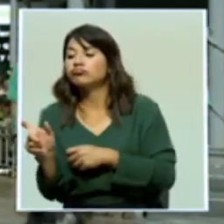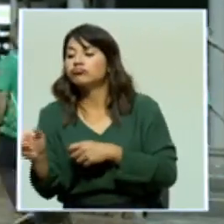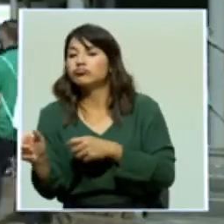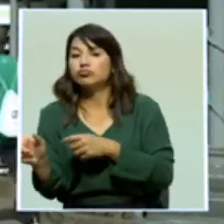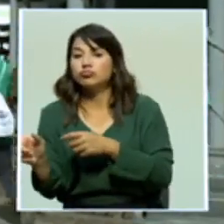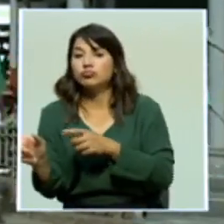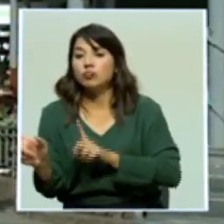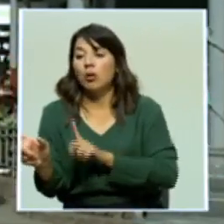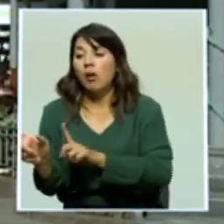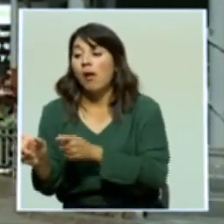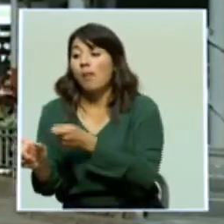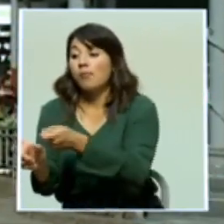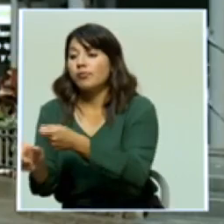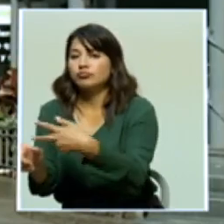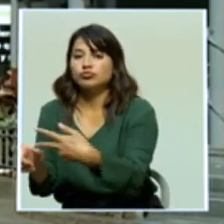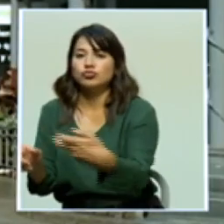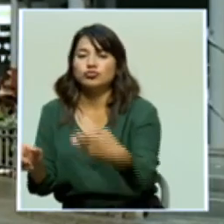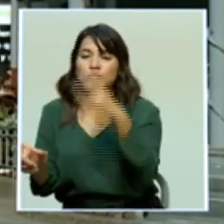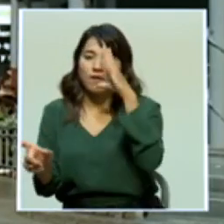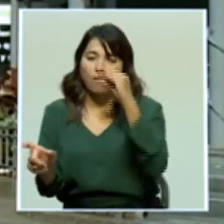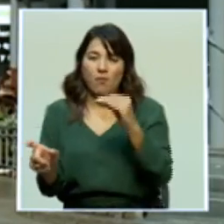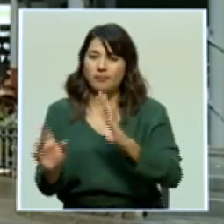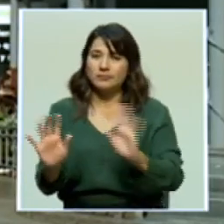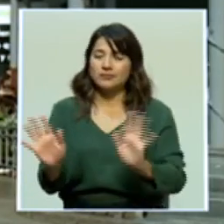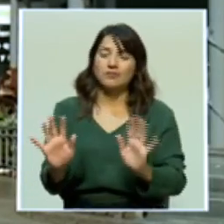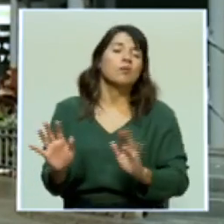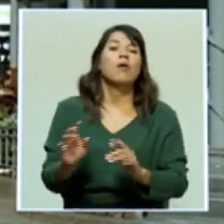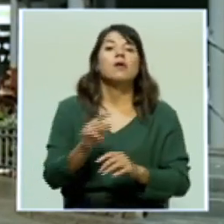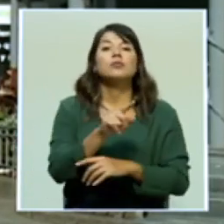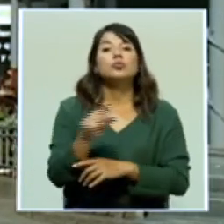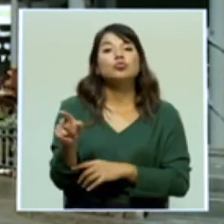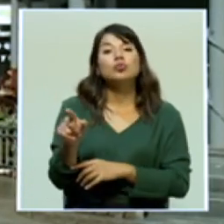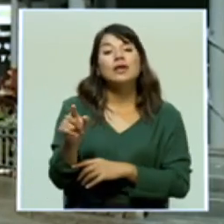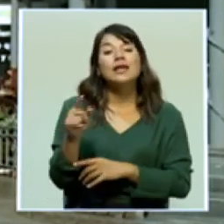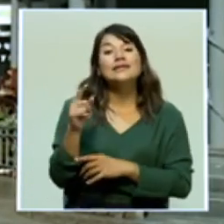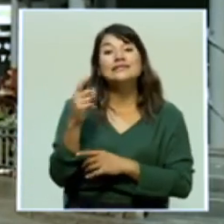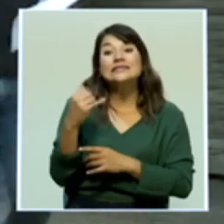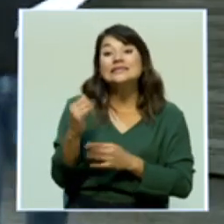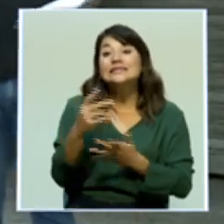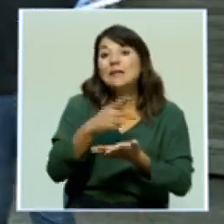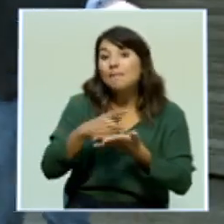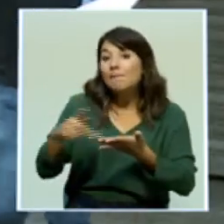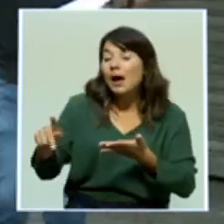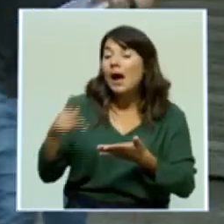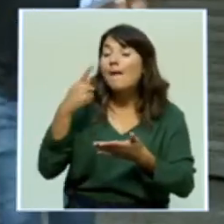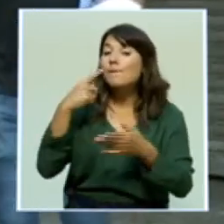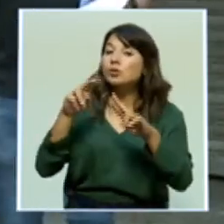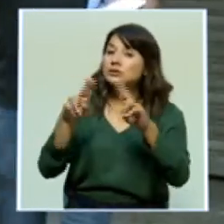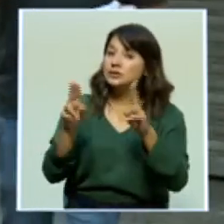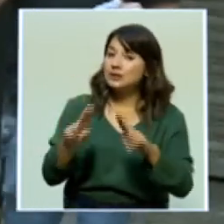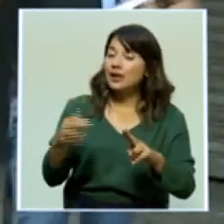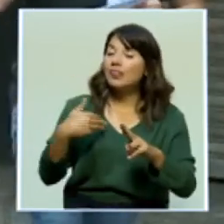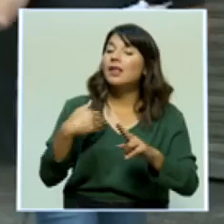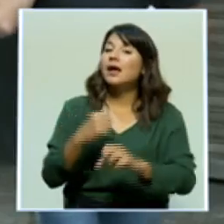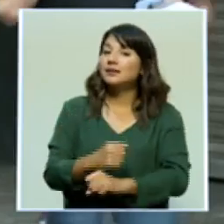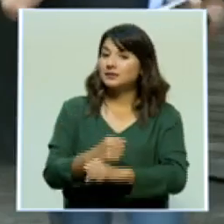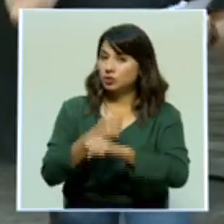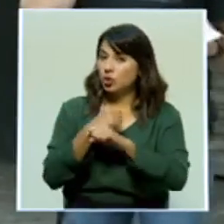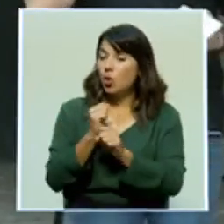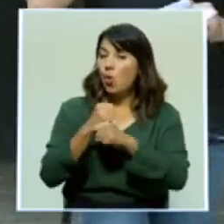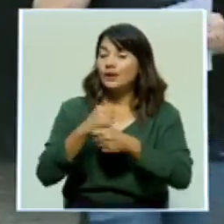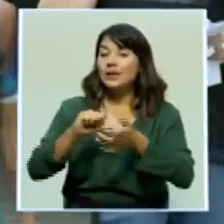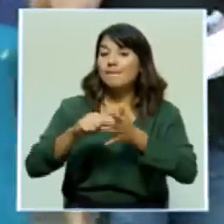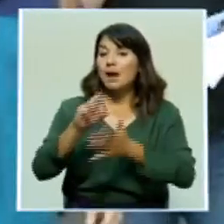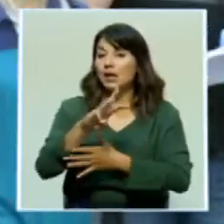dispositivos móviles, garanticen que lo están haciendo en plataformas seguras y confiables, ya que los robos por internet